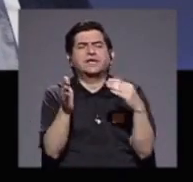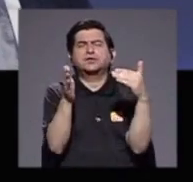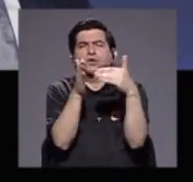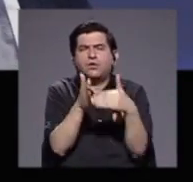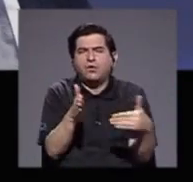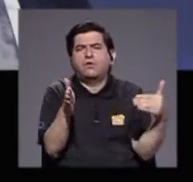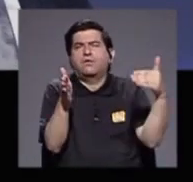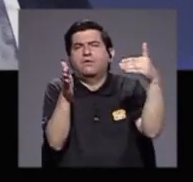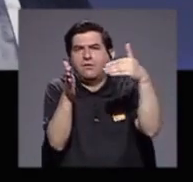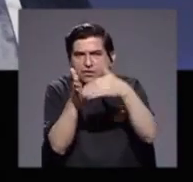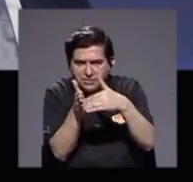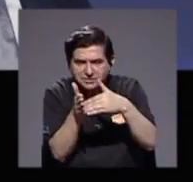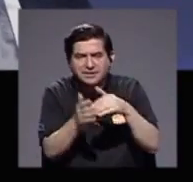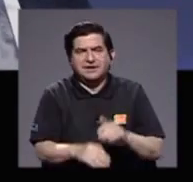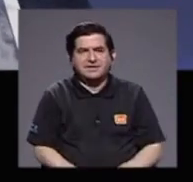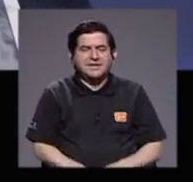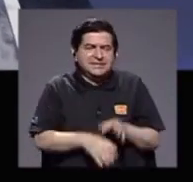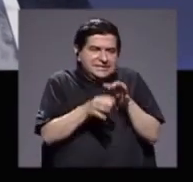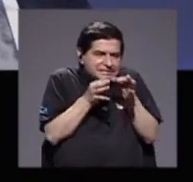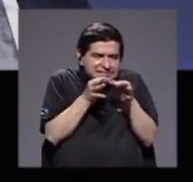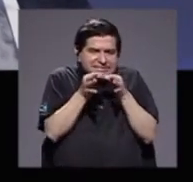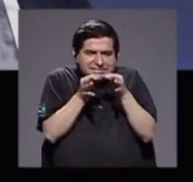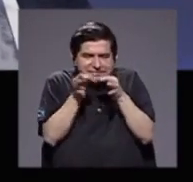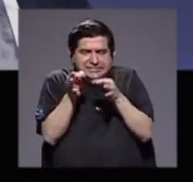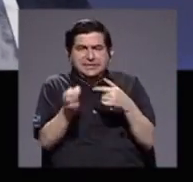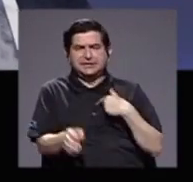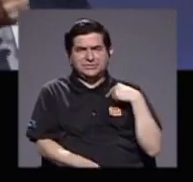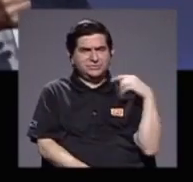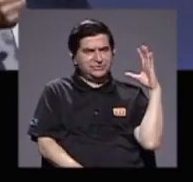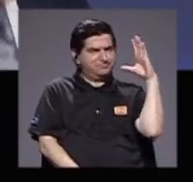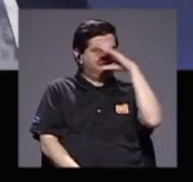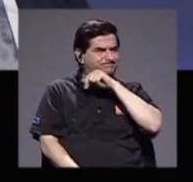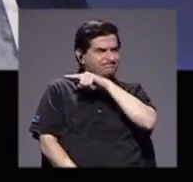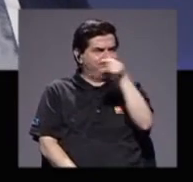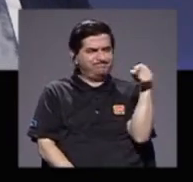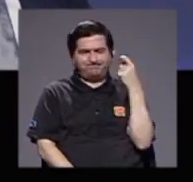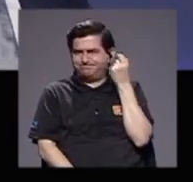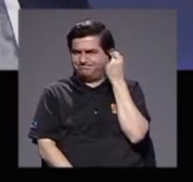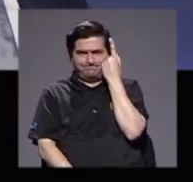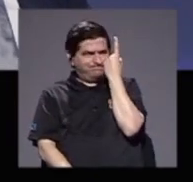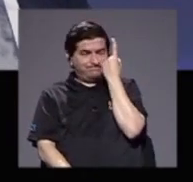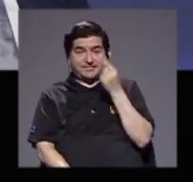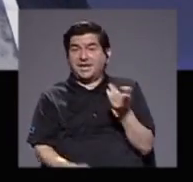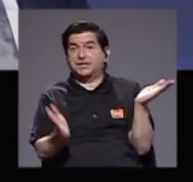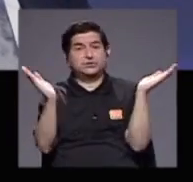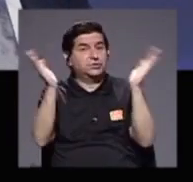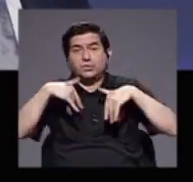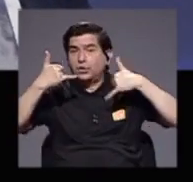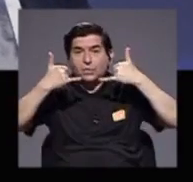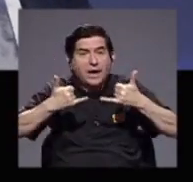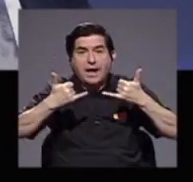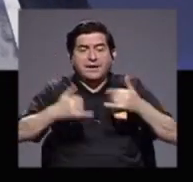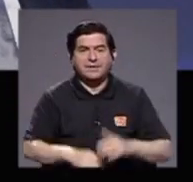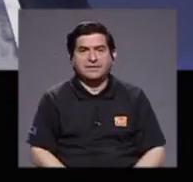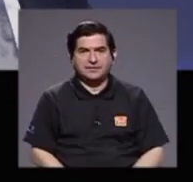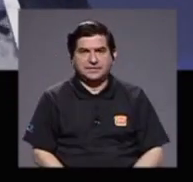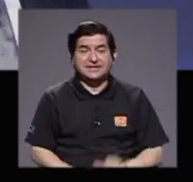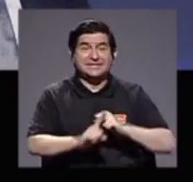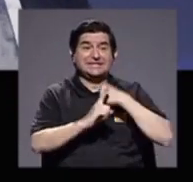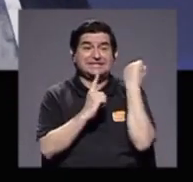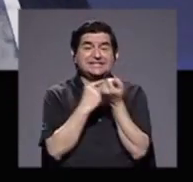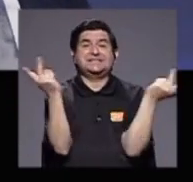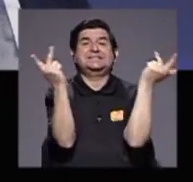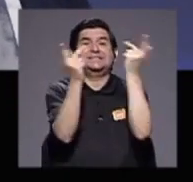la explicación porque entendí que no me entendieron. Bueno, eso no existe. Con el agravante